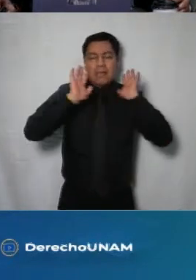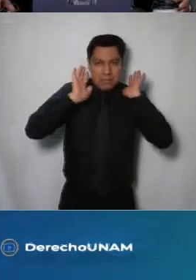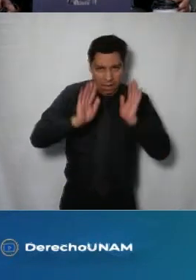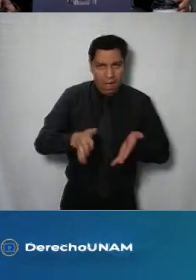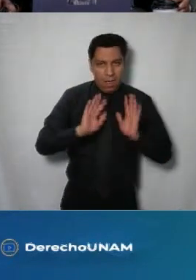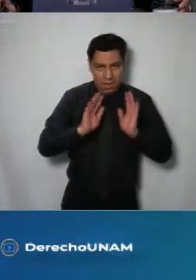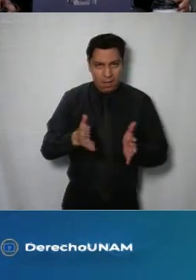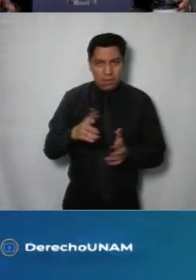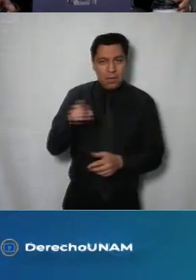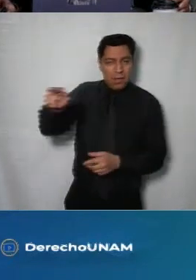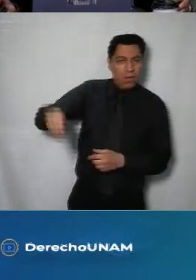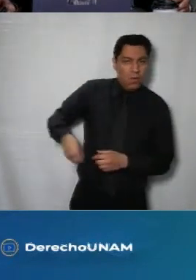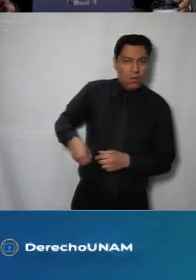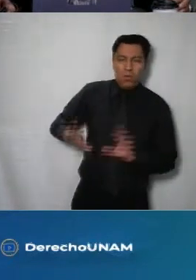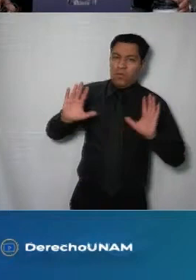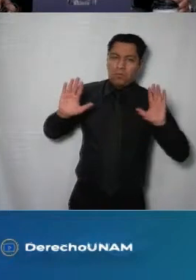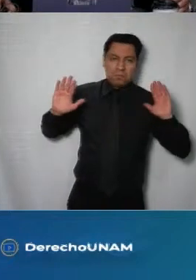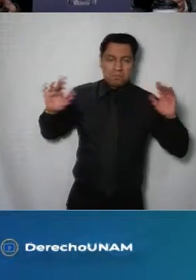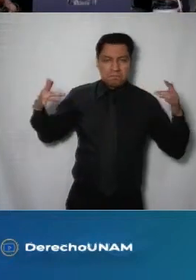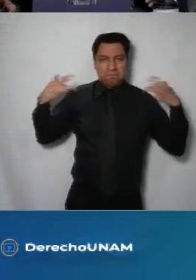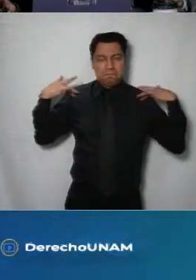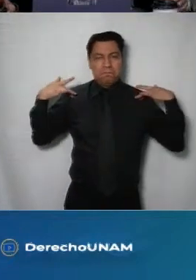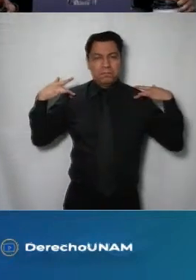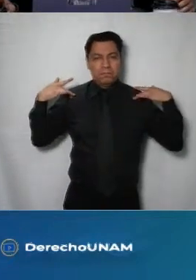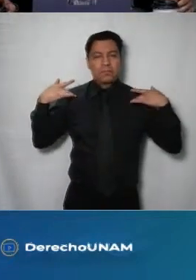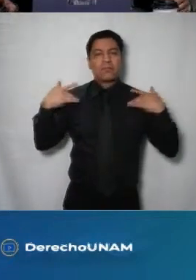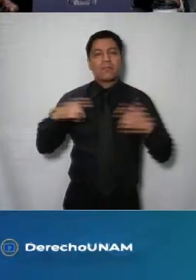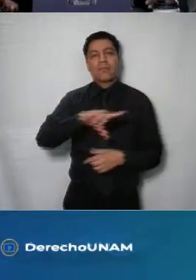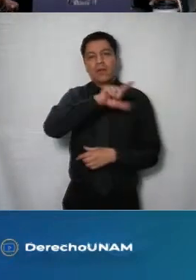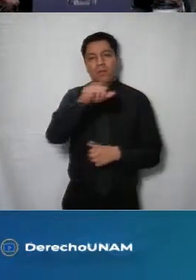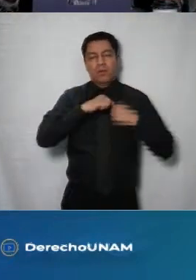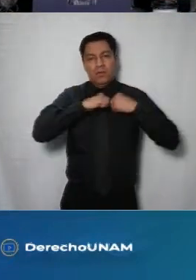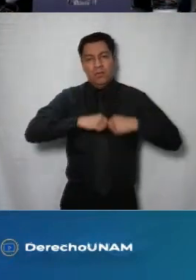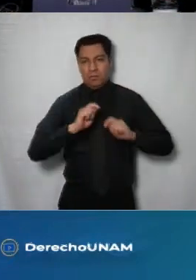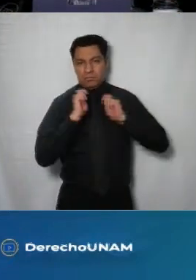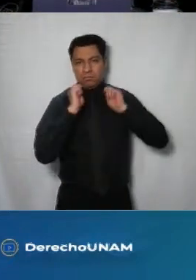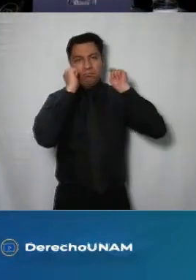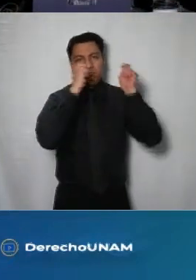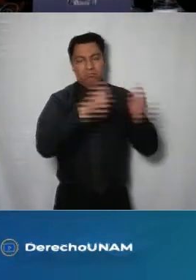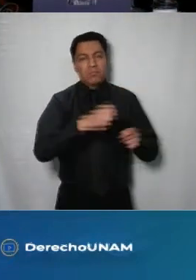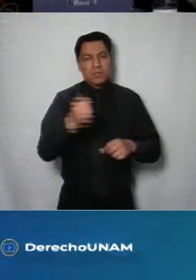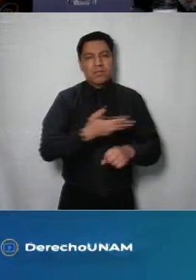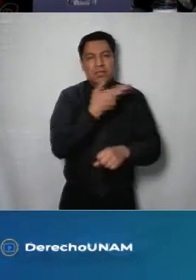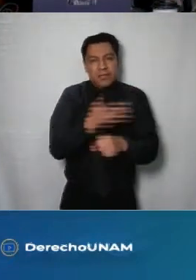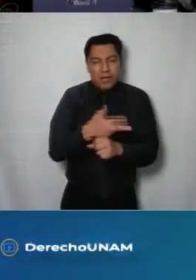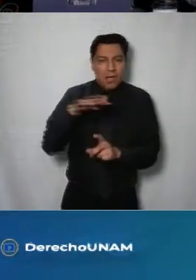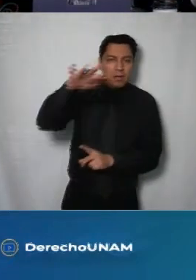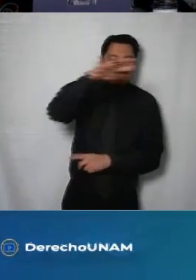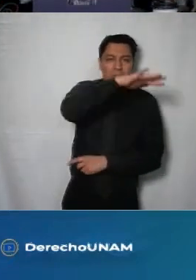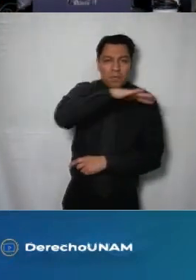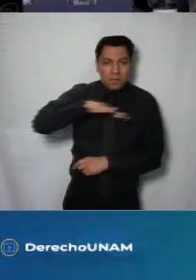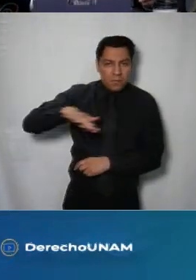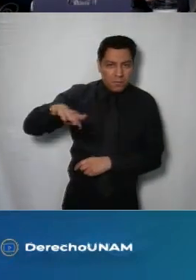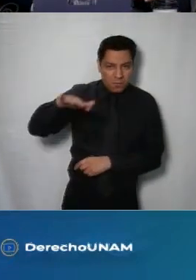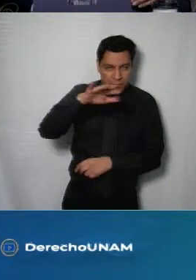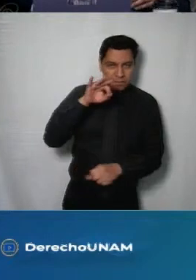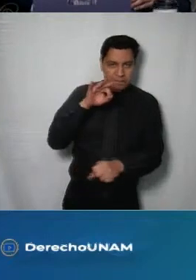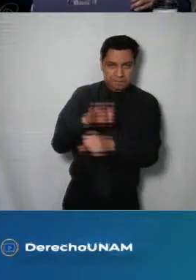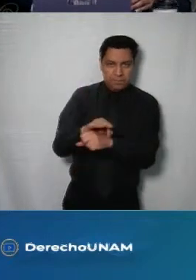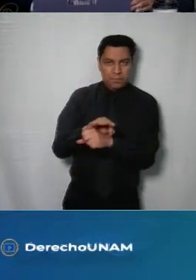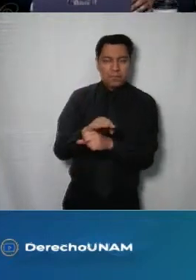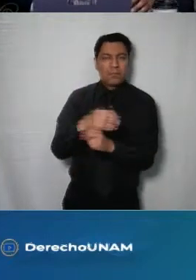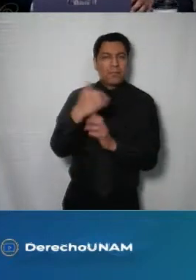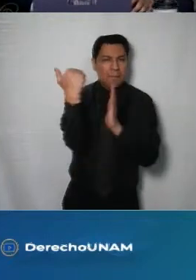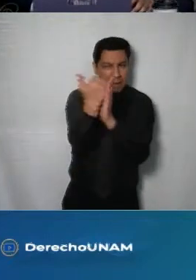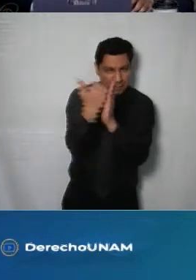en respuesta complementaria funda y motiva adecuadamente la competencia de otras entidades es decir en un primer momento no había fundado y motivado de